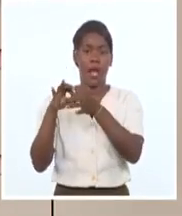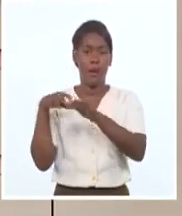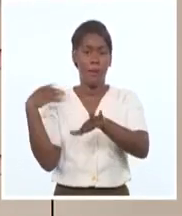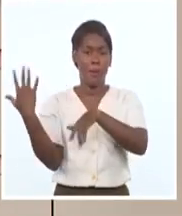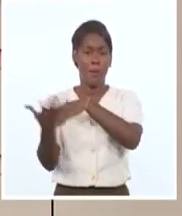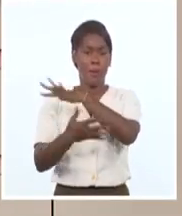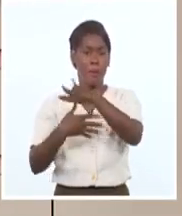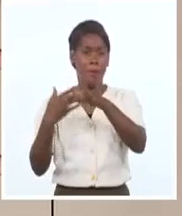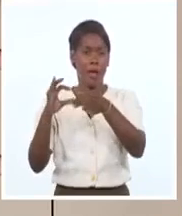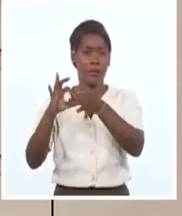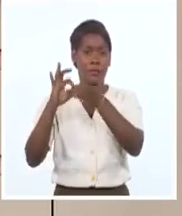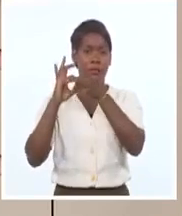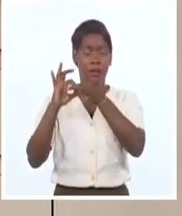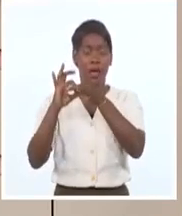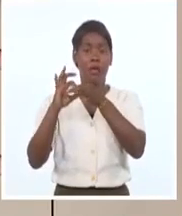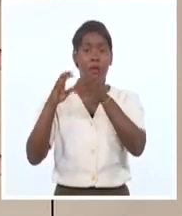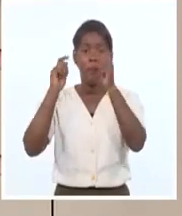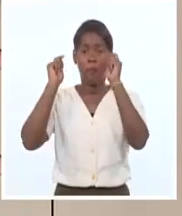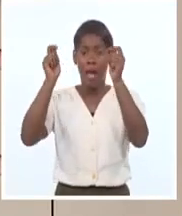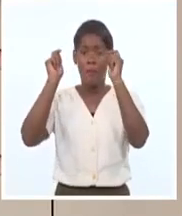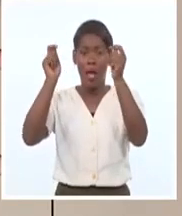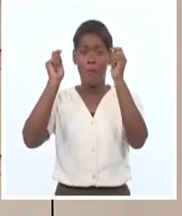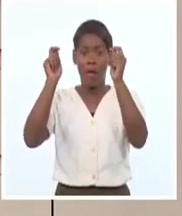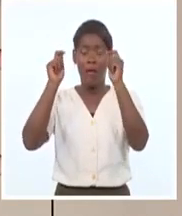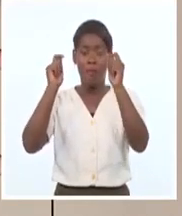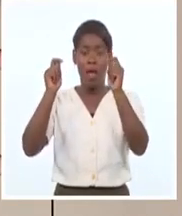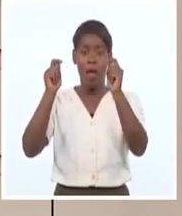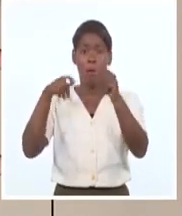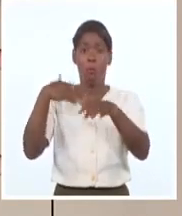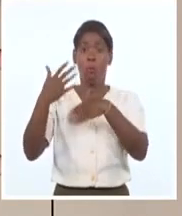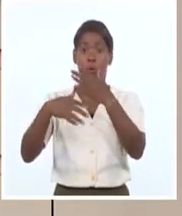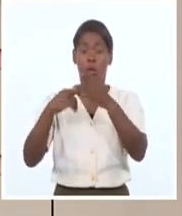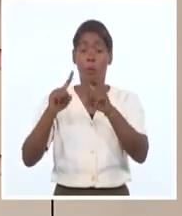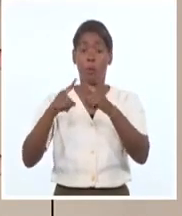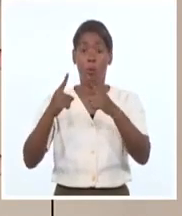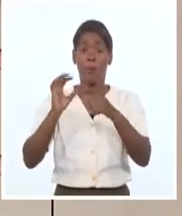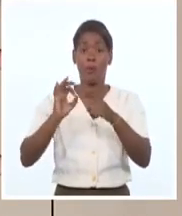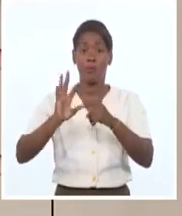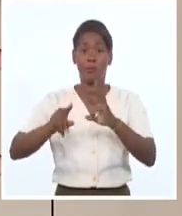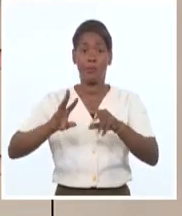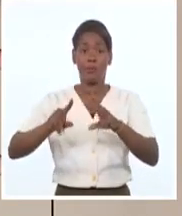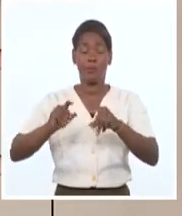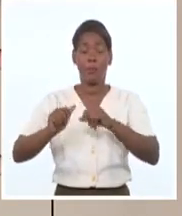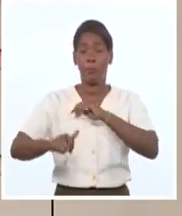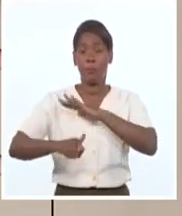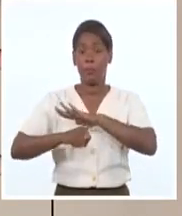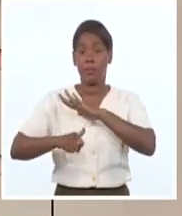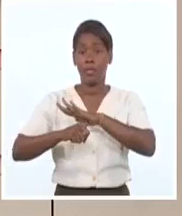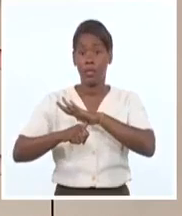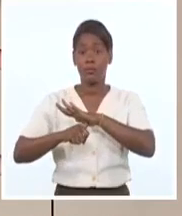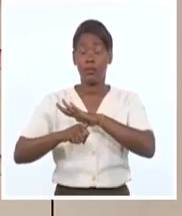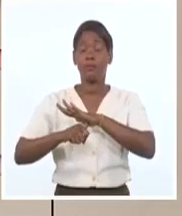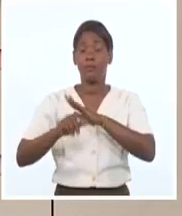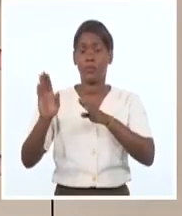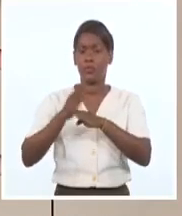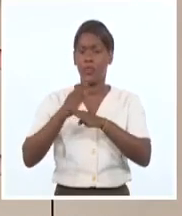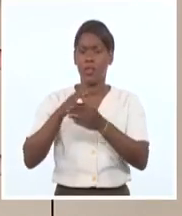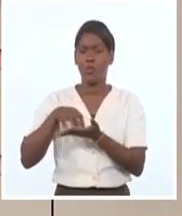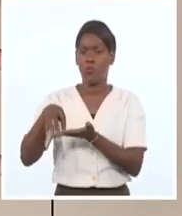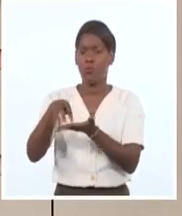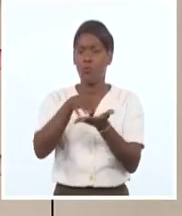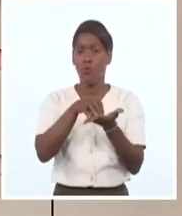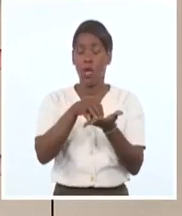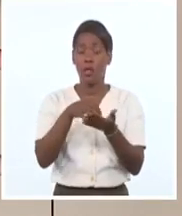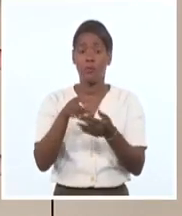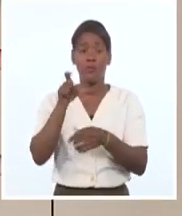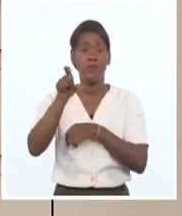por algunos días, nuevas regulaciones financieras de maquillaje en Estados Unidos, Europa y la propia Latinoamérica.